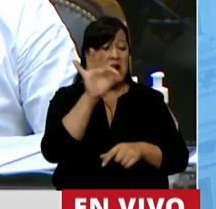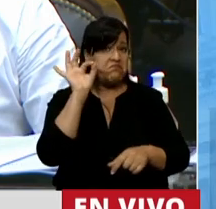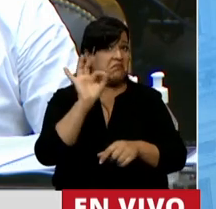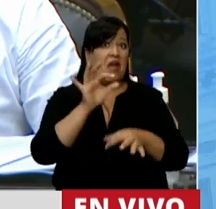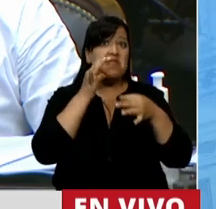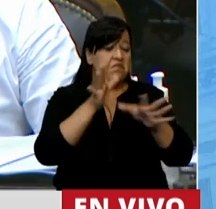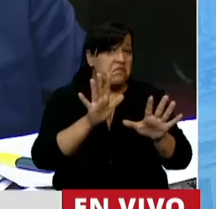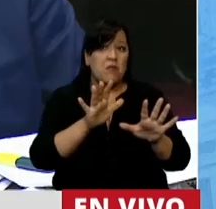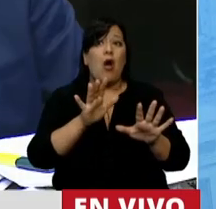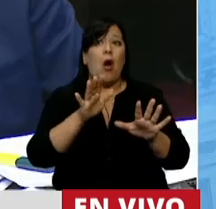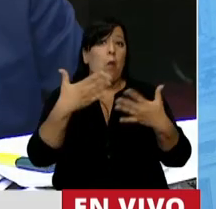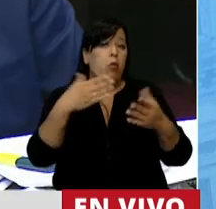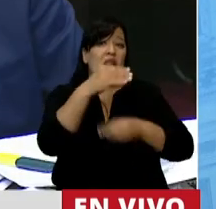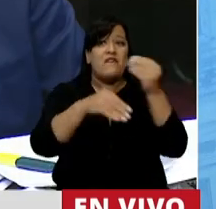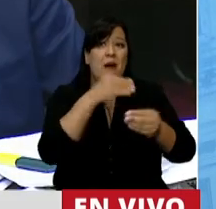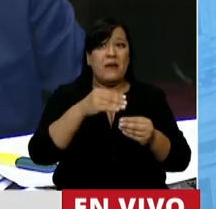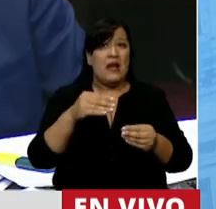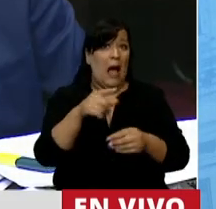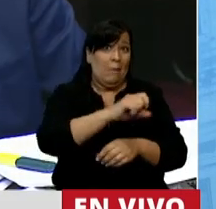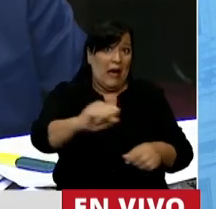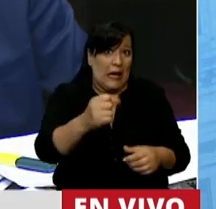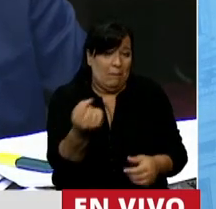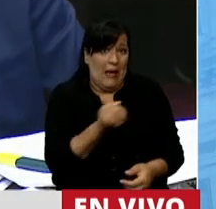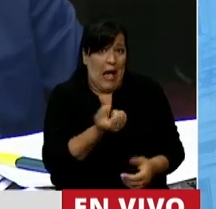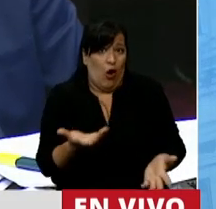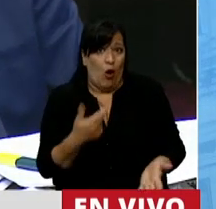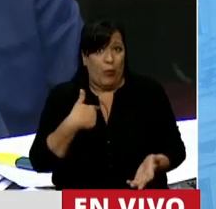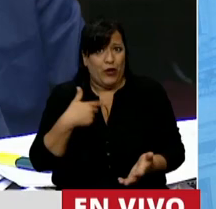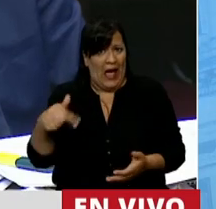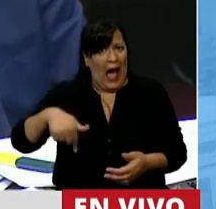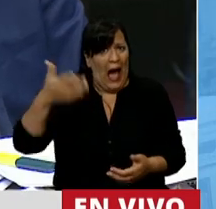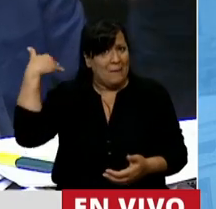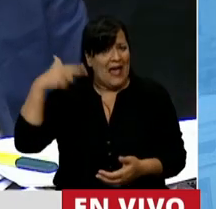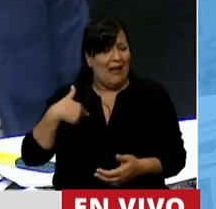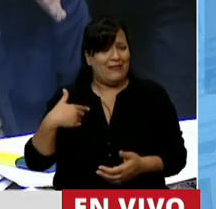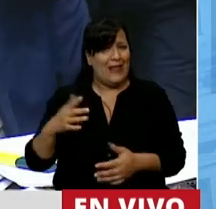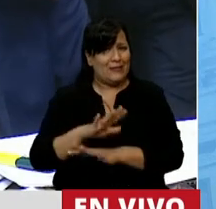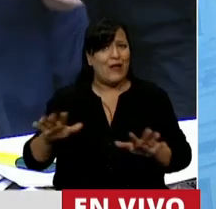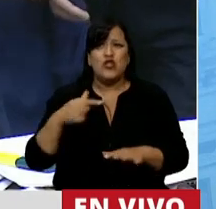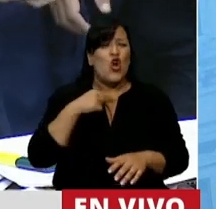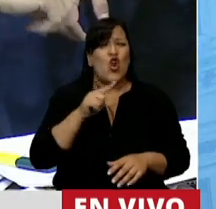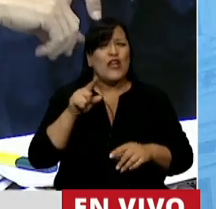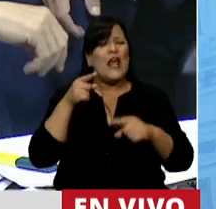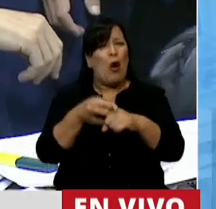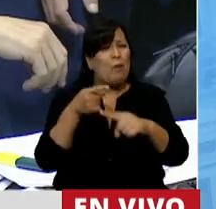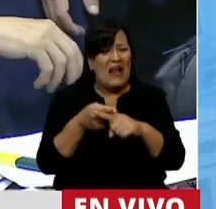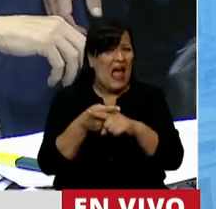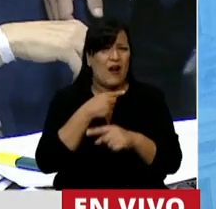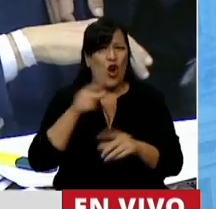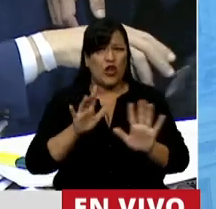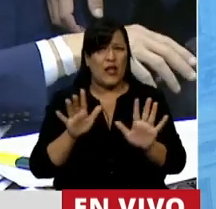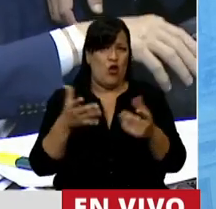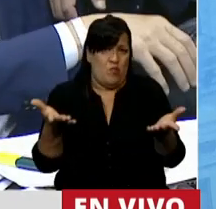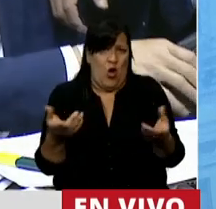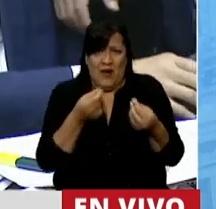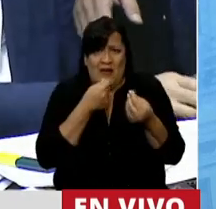conformar una familia. Y dije, mirá vos, y a mí me condenaron. Entonces, ahora cuando viene esta discusión, yo no me quiero pelear con nadie. Porque cómo no asistirle